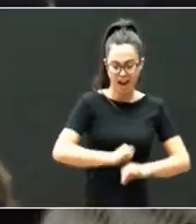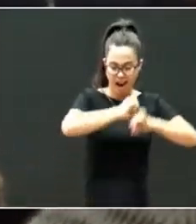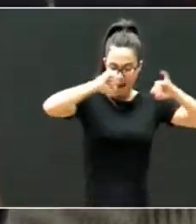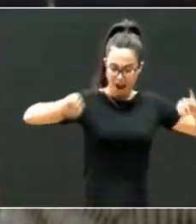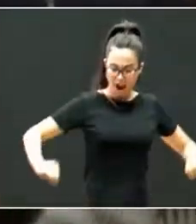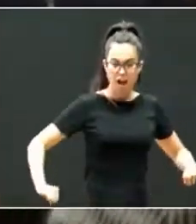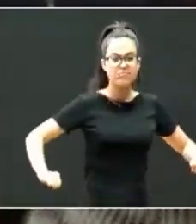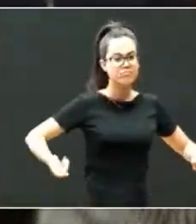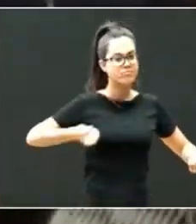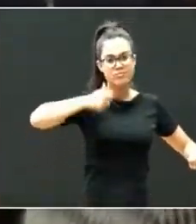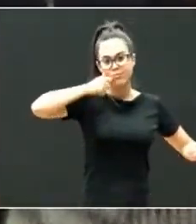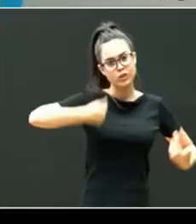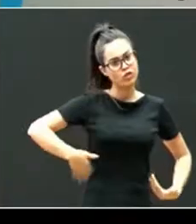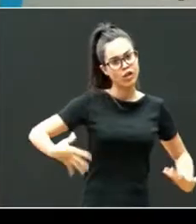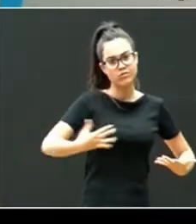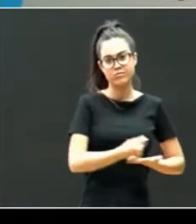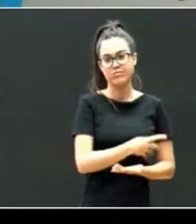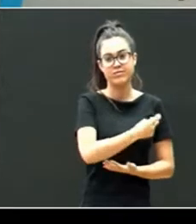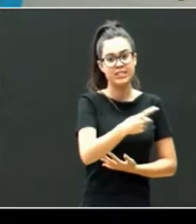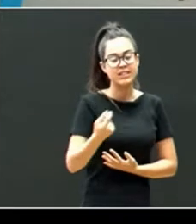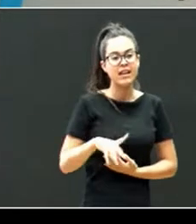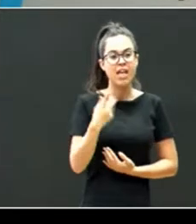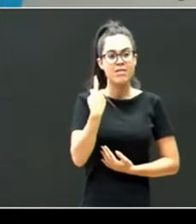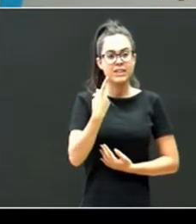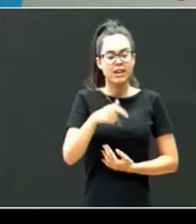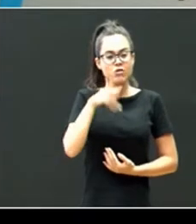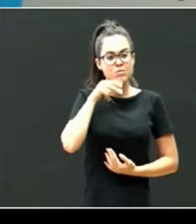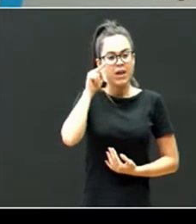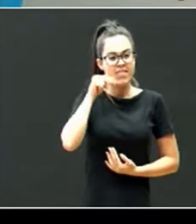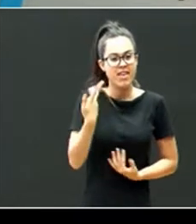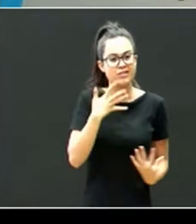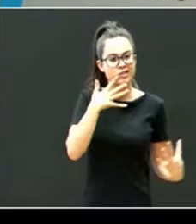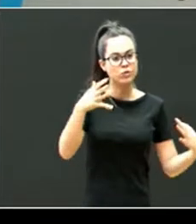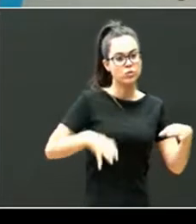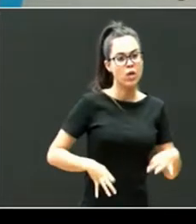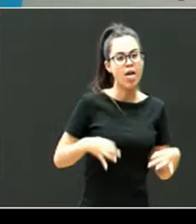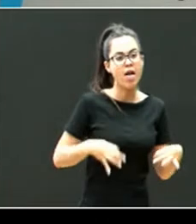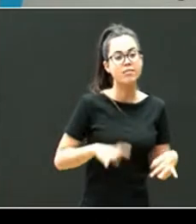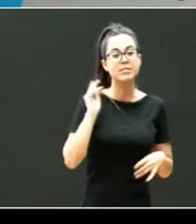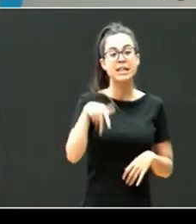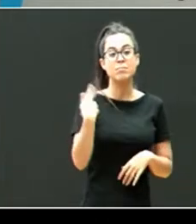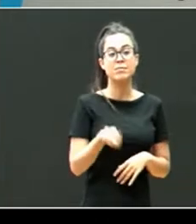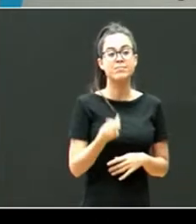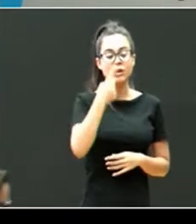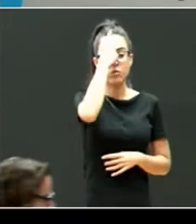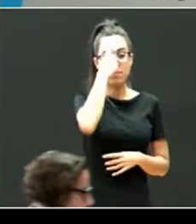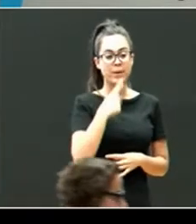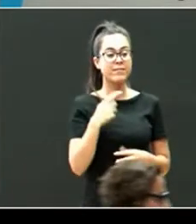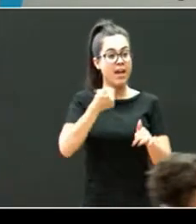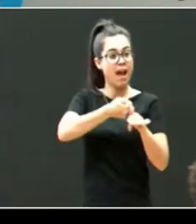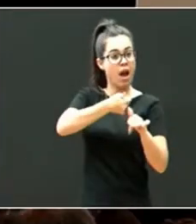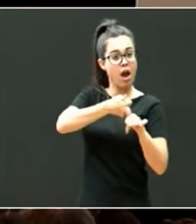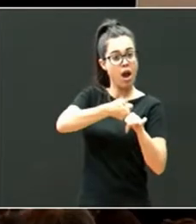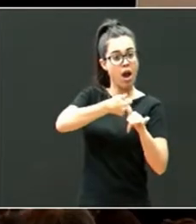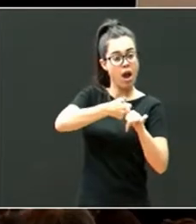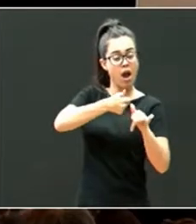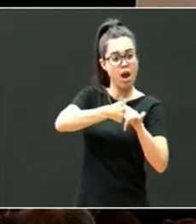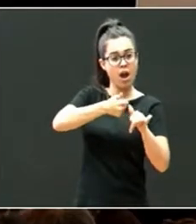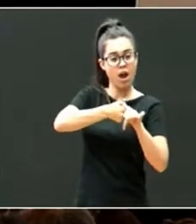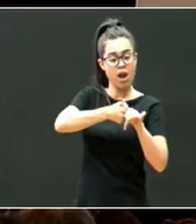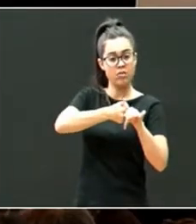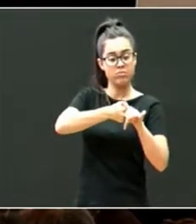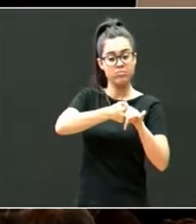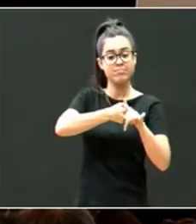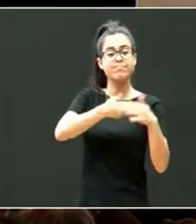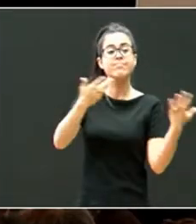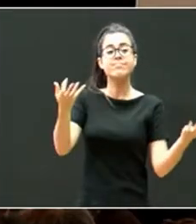para o establecimiento dunha experiencia de seguridade, e tamén porque a figura de apego é a persoa a